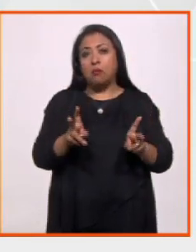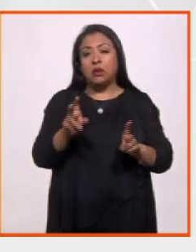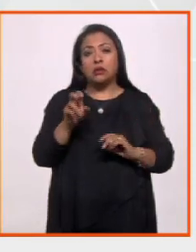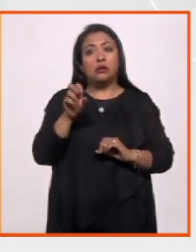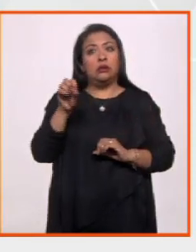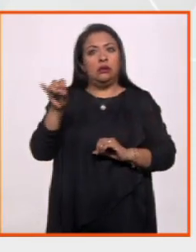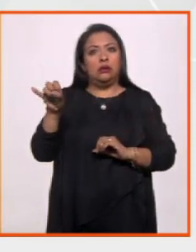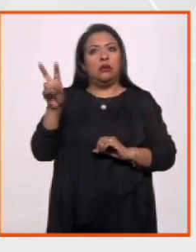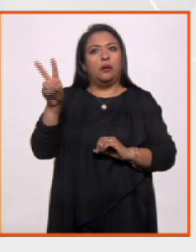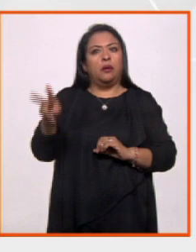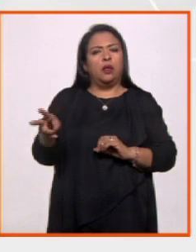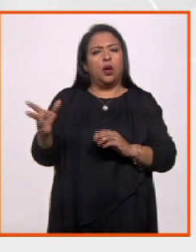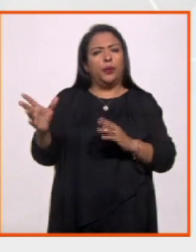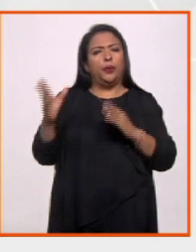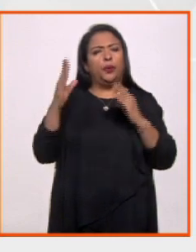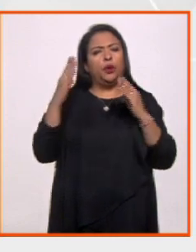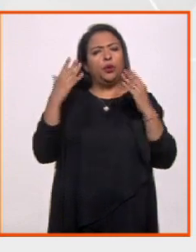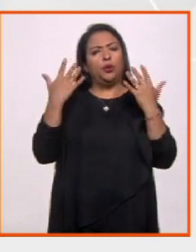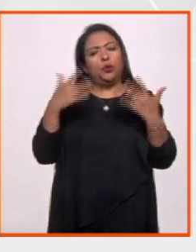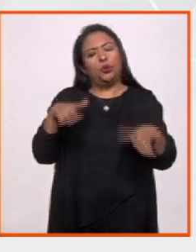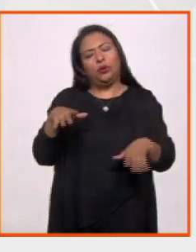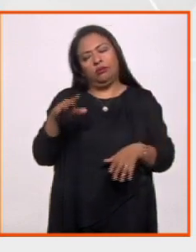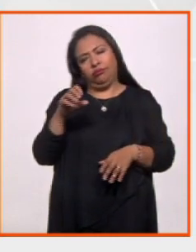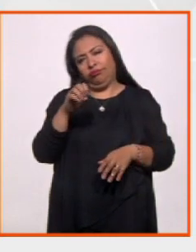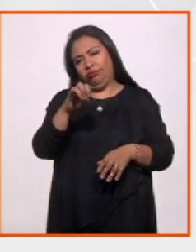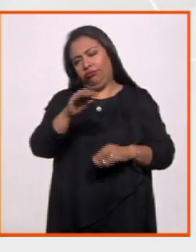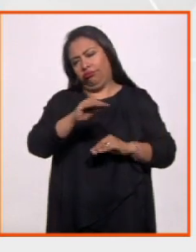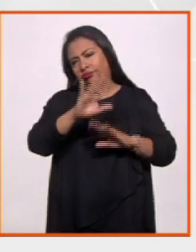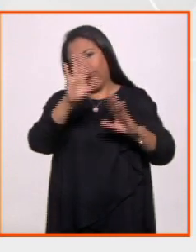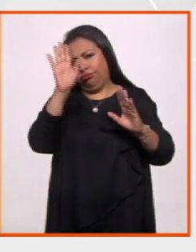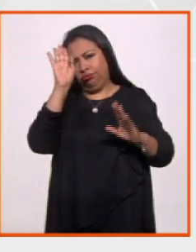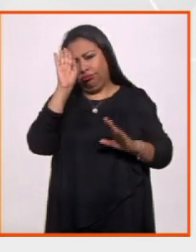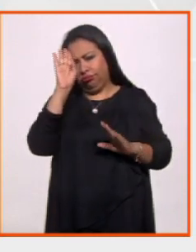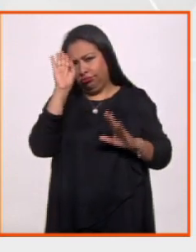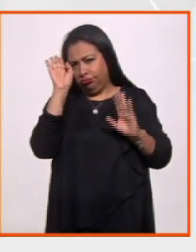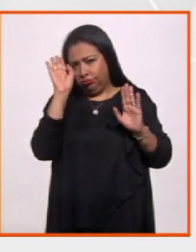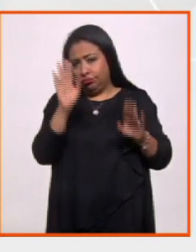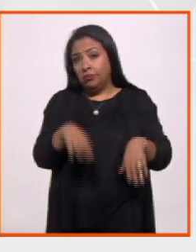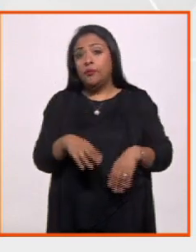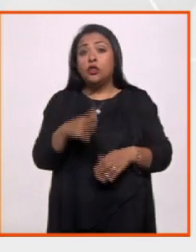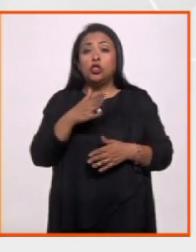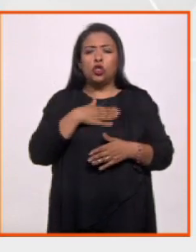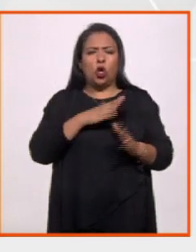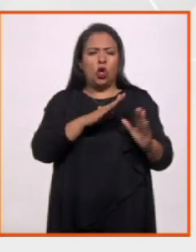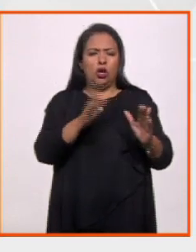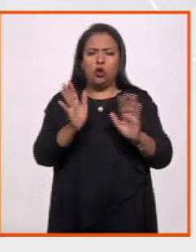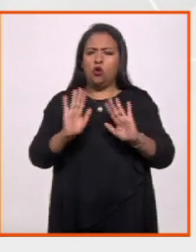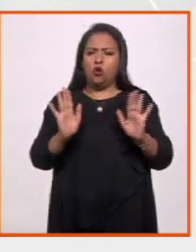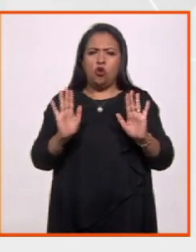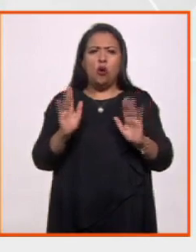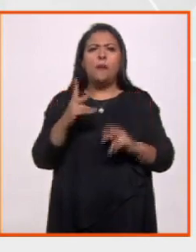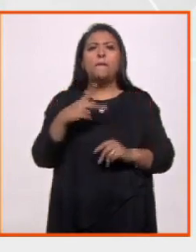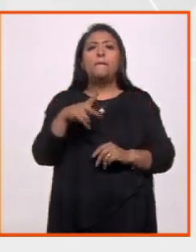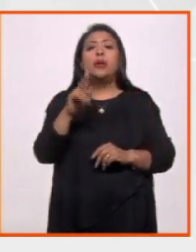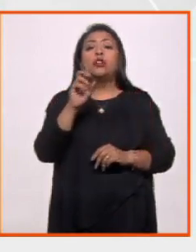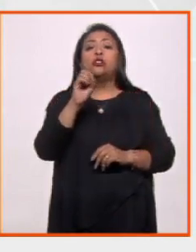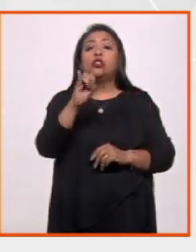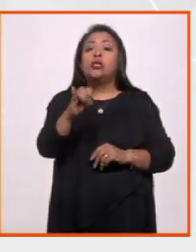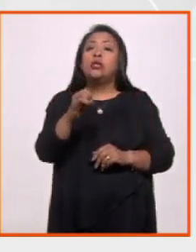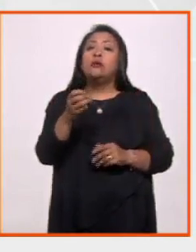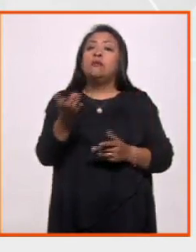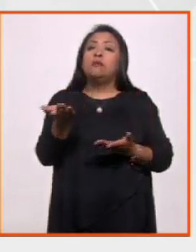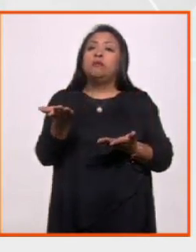dejó muchísimo, ¿cómo no? También, no soy académica, pero sí me